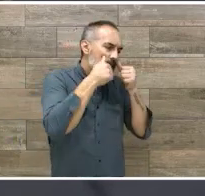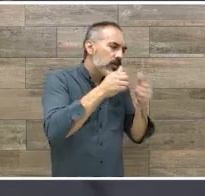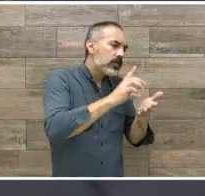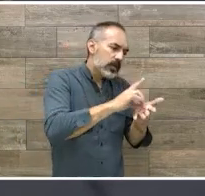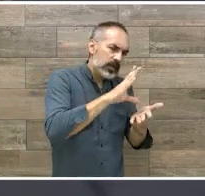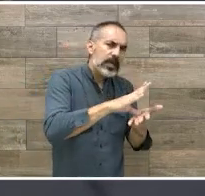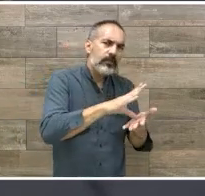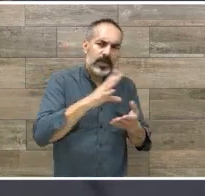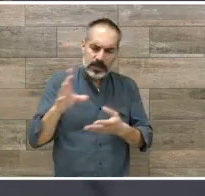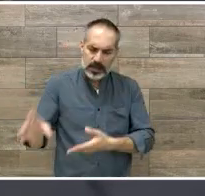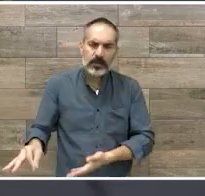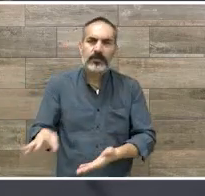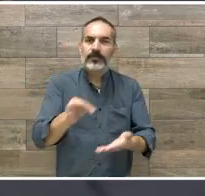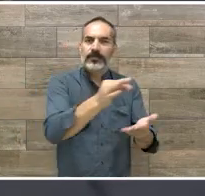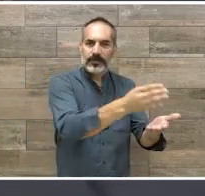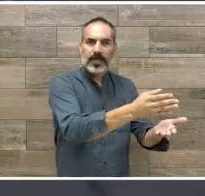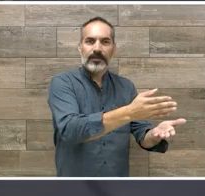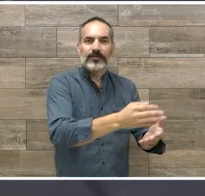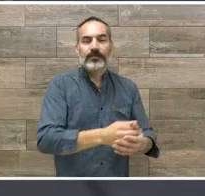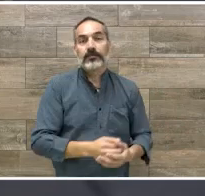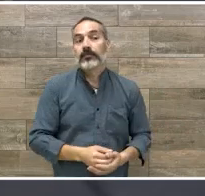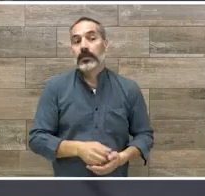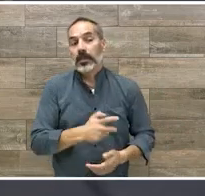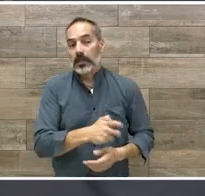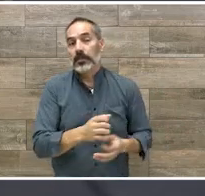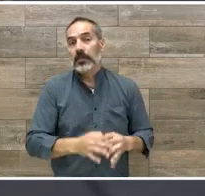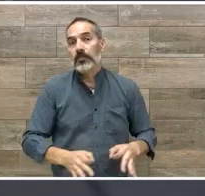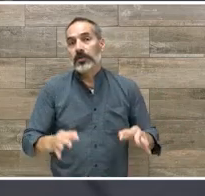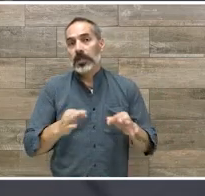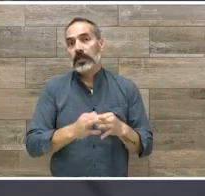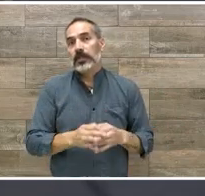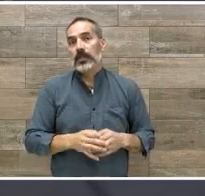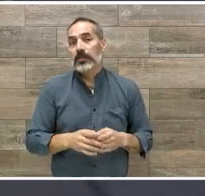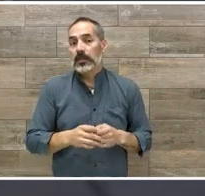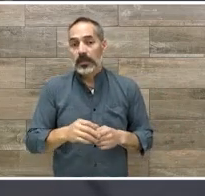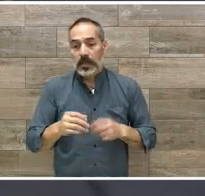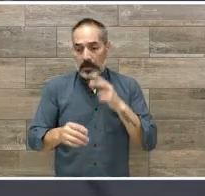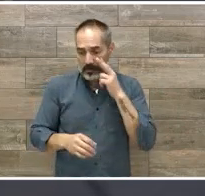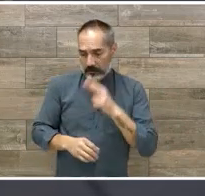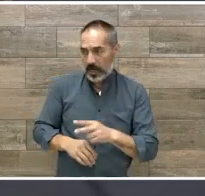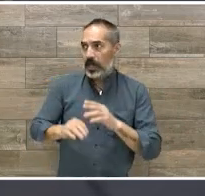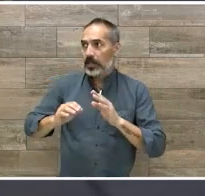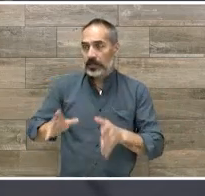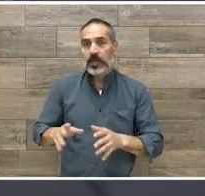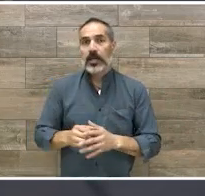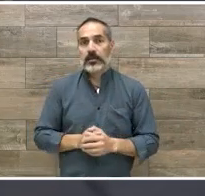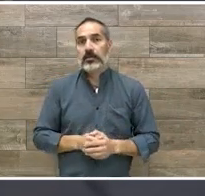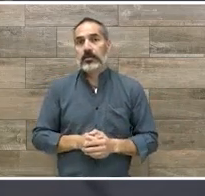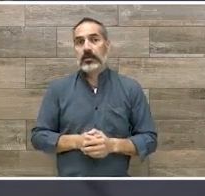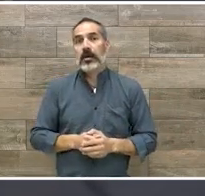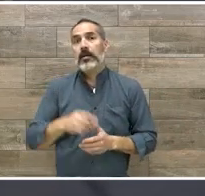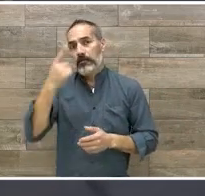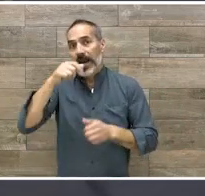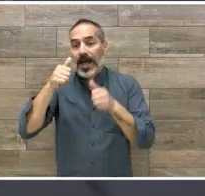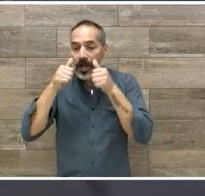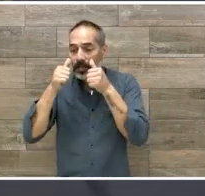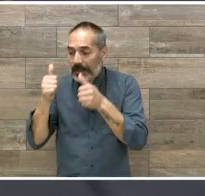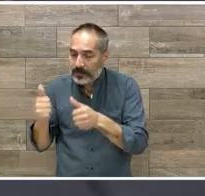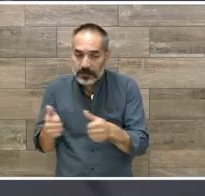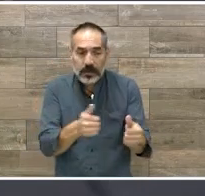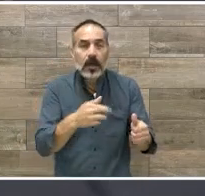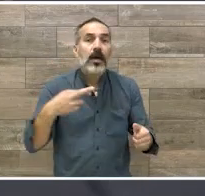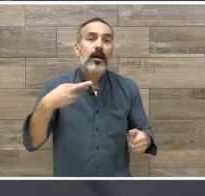también qué bueno, ¿no? Lo más importante es detectar ese foco rojo para que se atienda, indistintamente de quién lo haga.